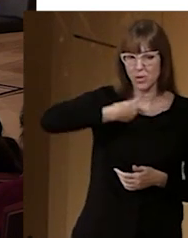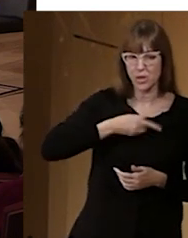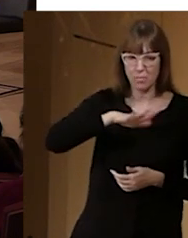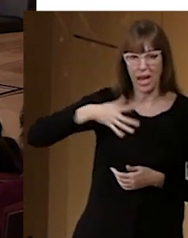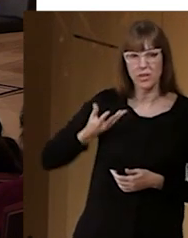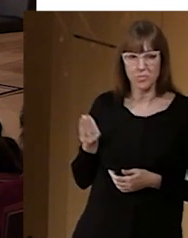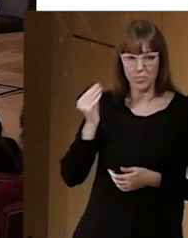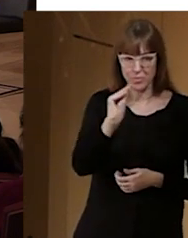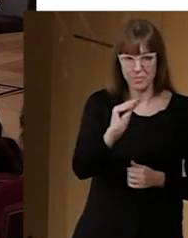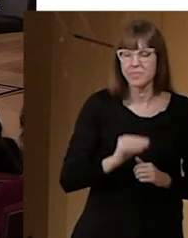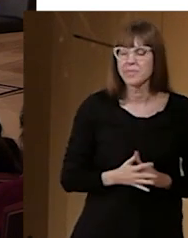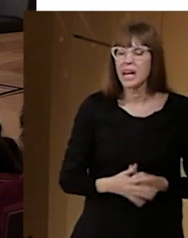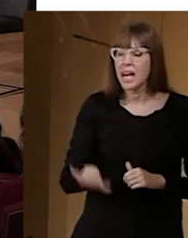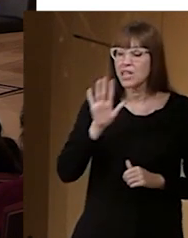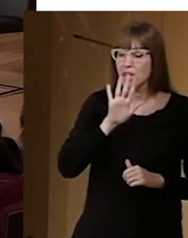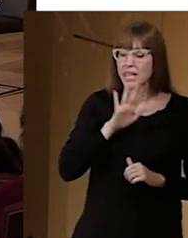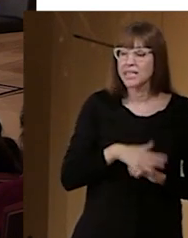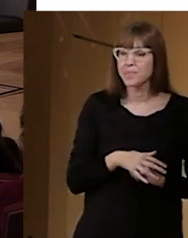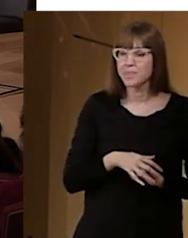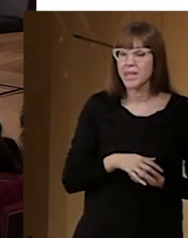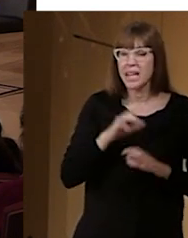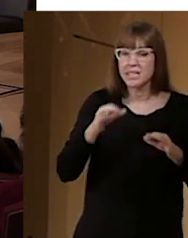que aquí yo siempre digo es que